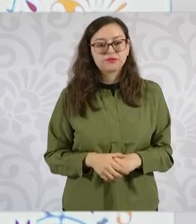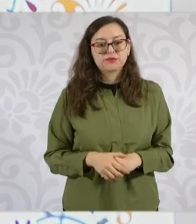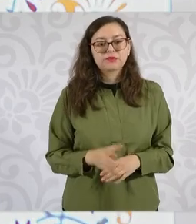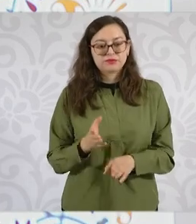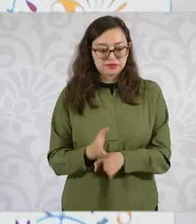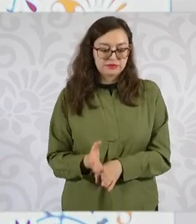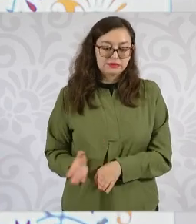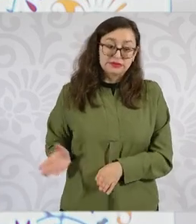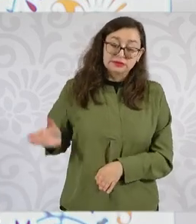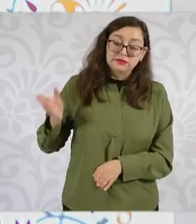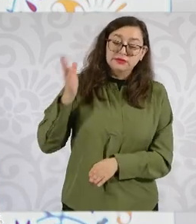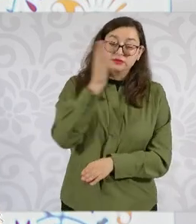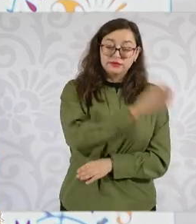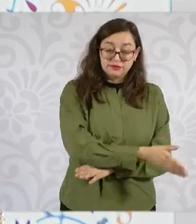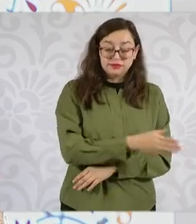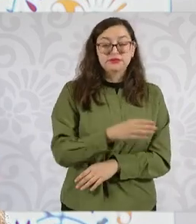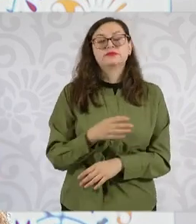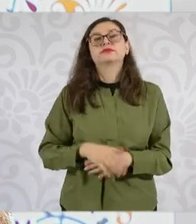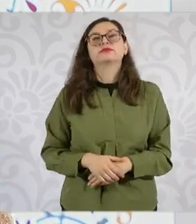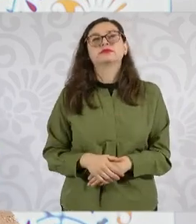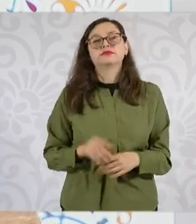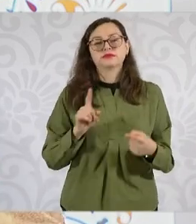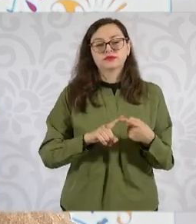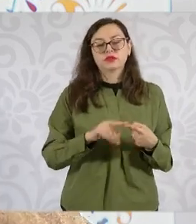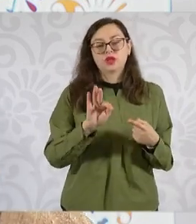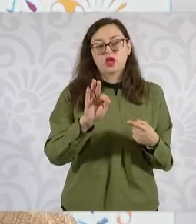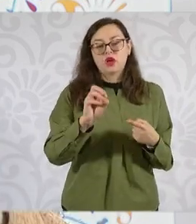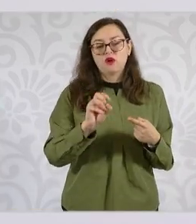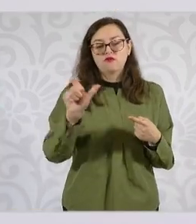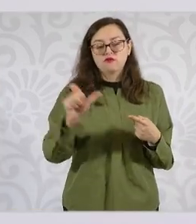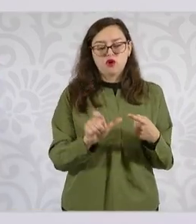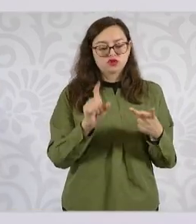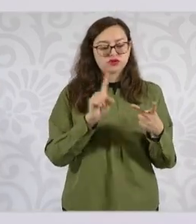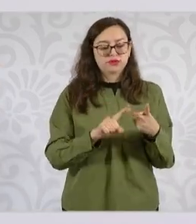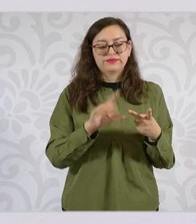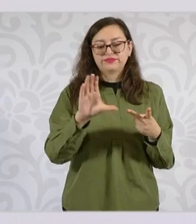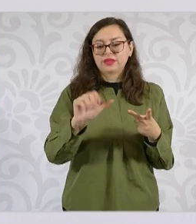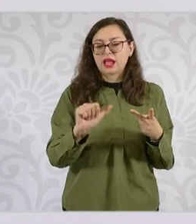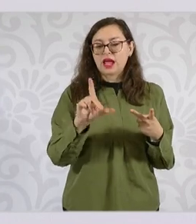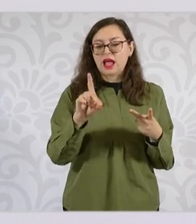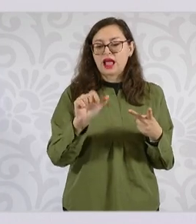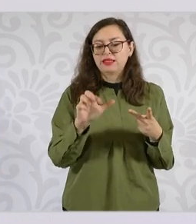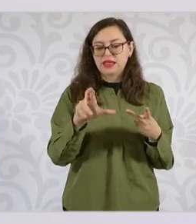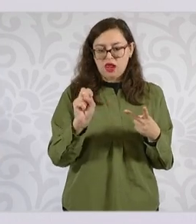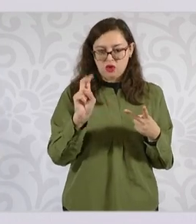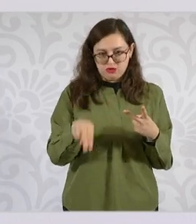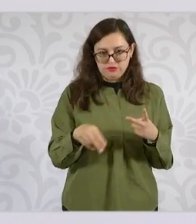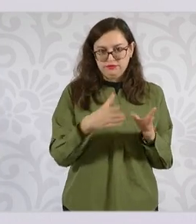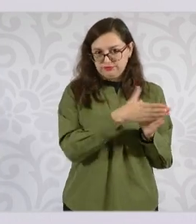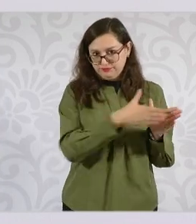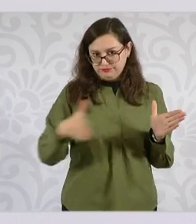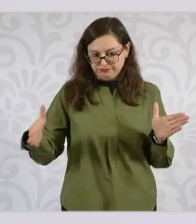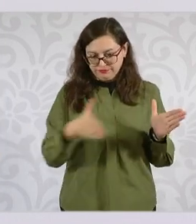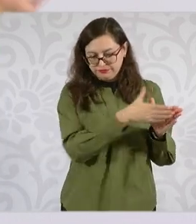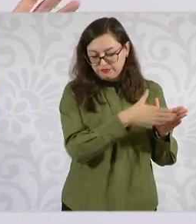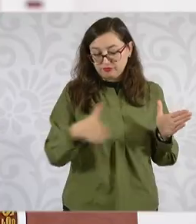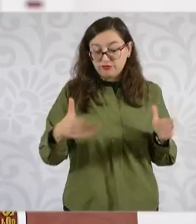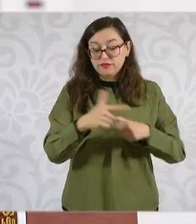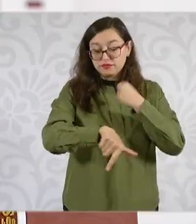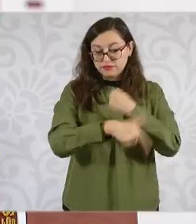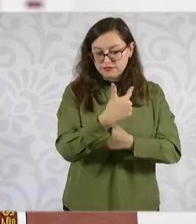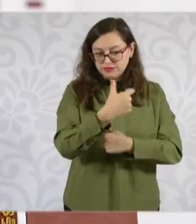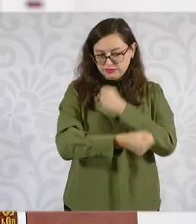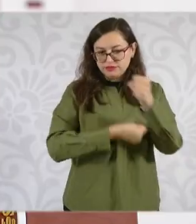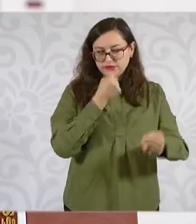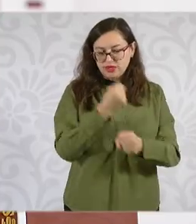Foxy y Calderón, Infonavit se dedicó a construir viviendas alejadas